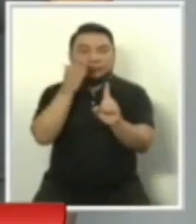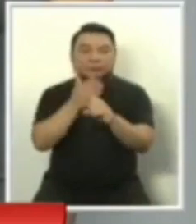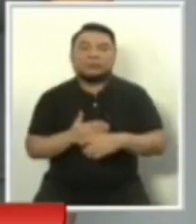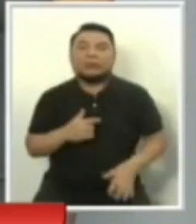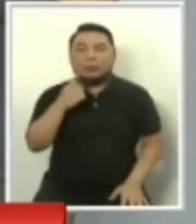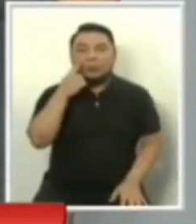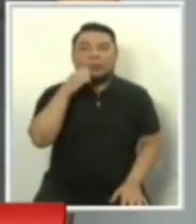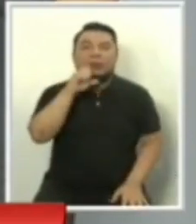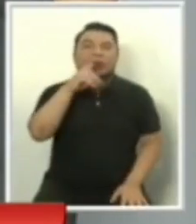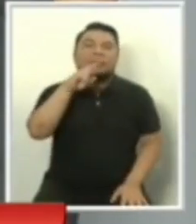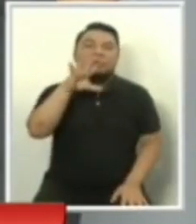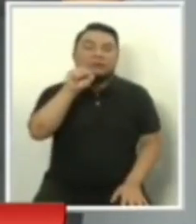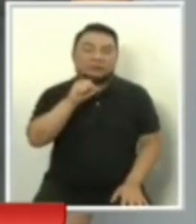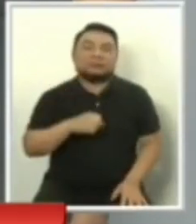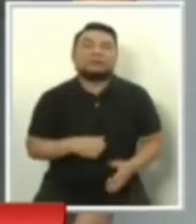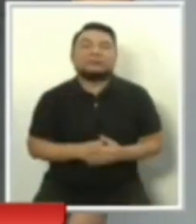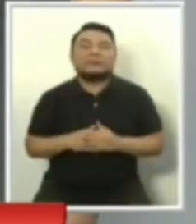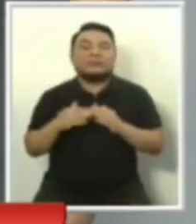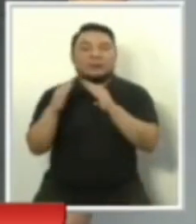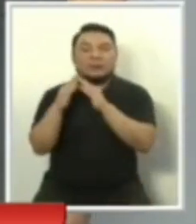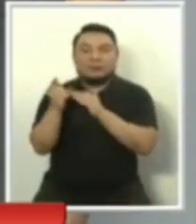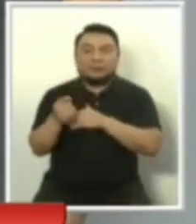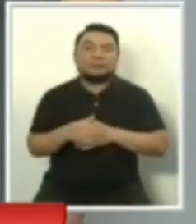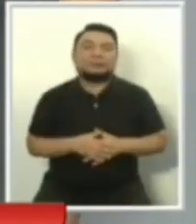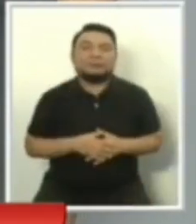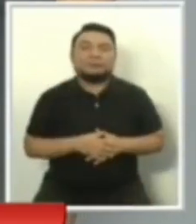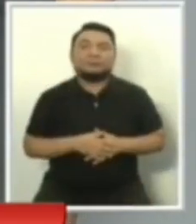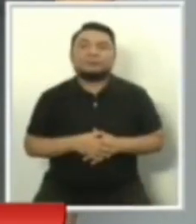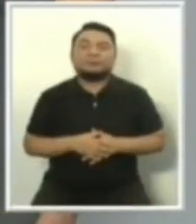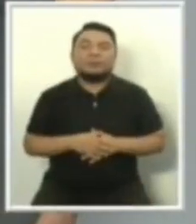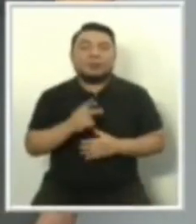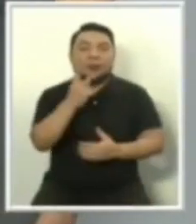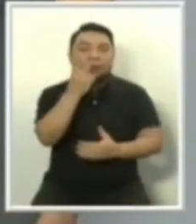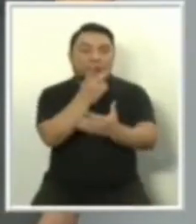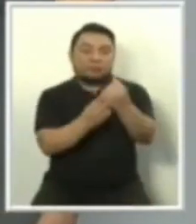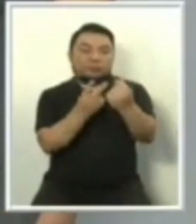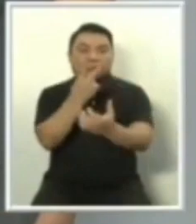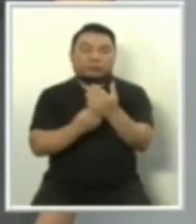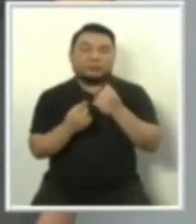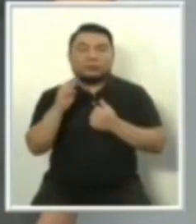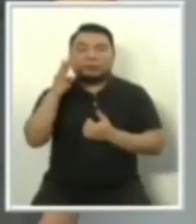Alcántara. Estamos hablando de las duplas del cuarto bloque de la segunda fecha.